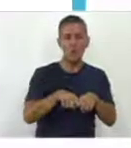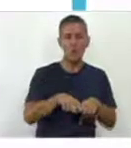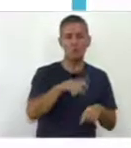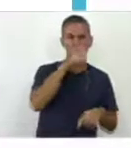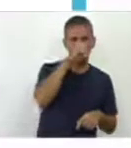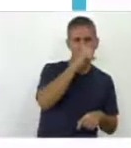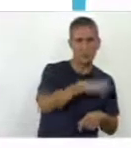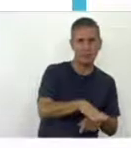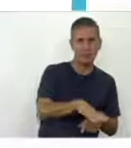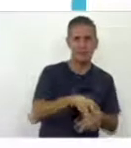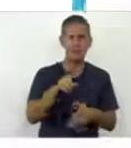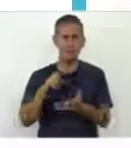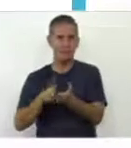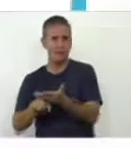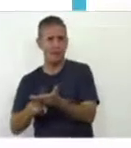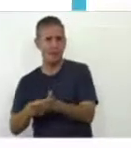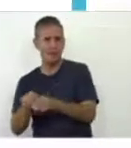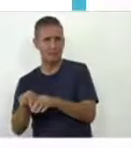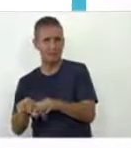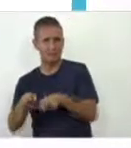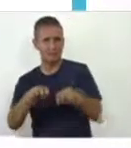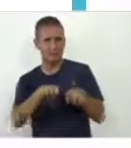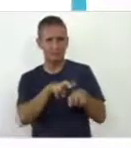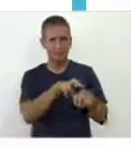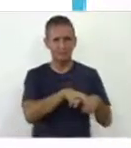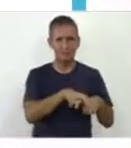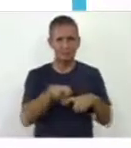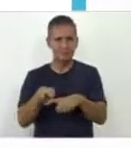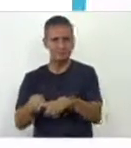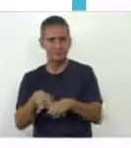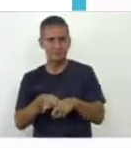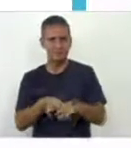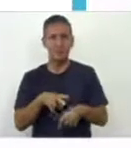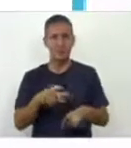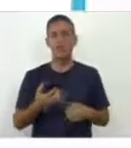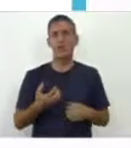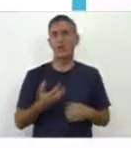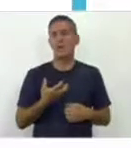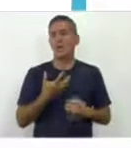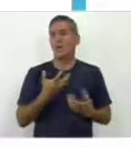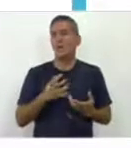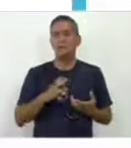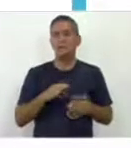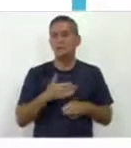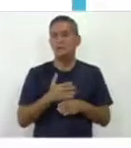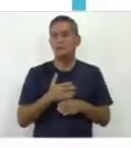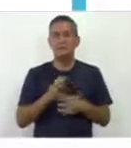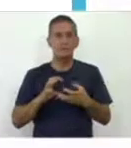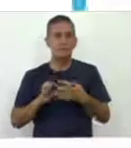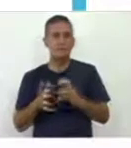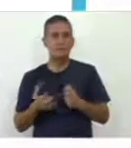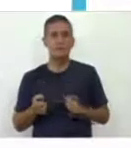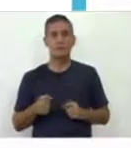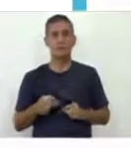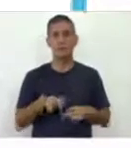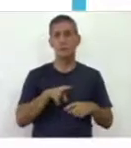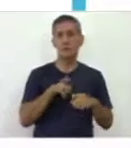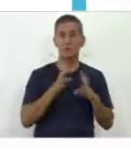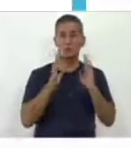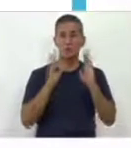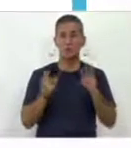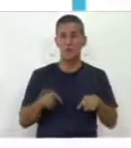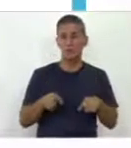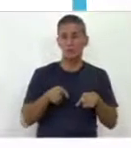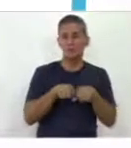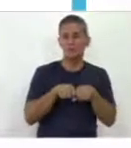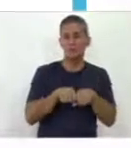Ahora, esa visualización conjunta puede tener diferentes maneras. Puede ser una presencia permanente y cuando usted está